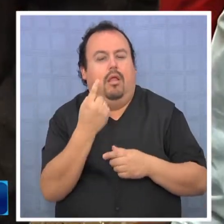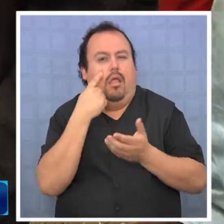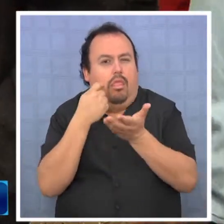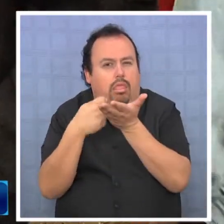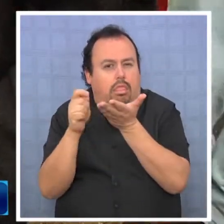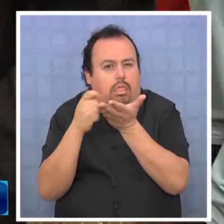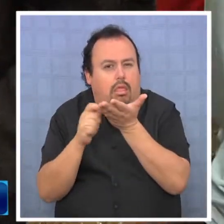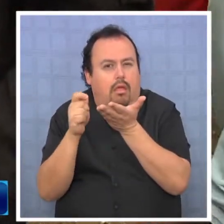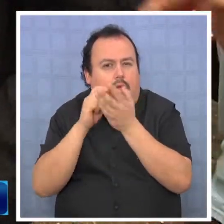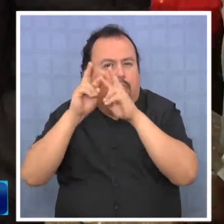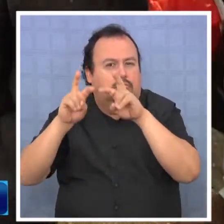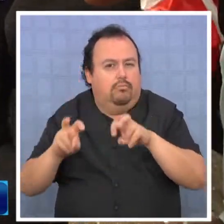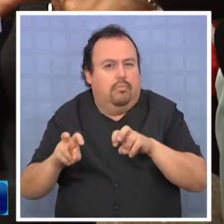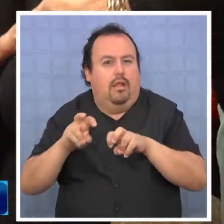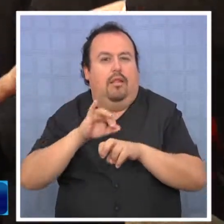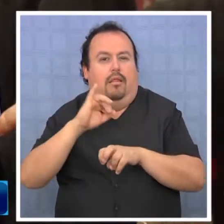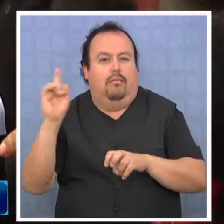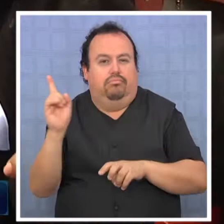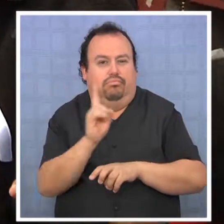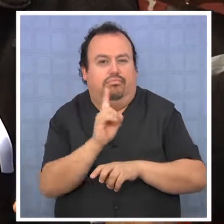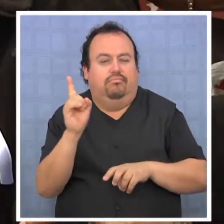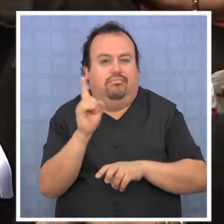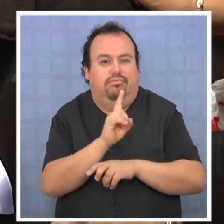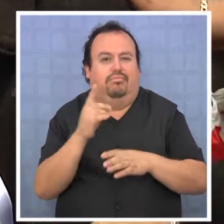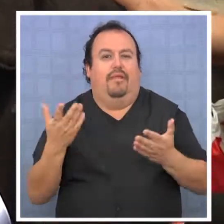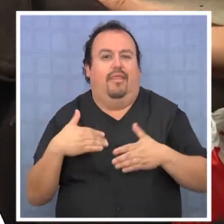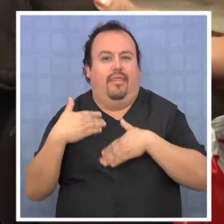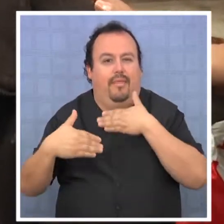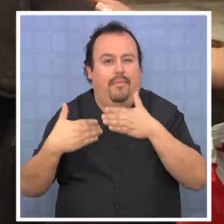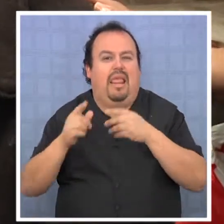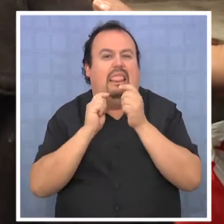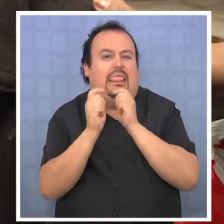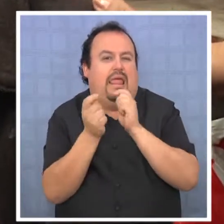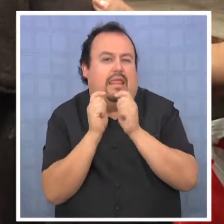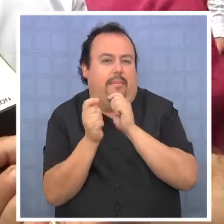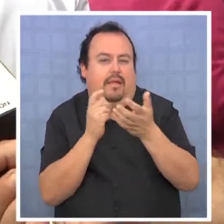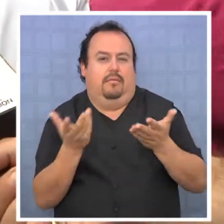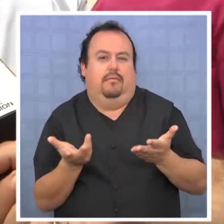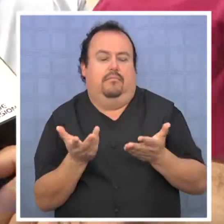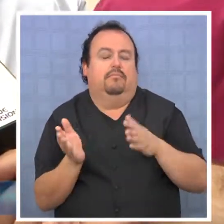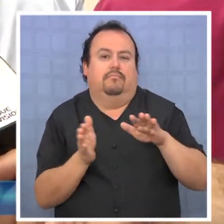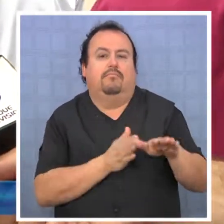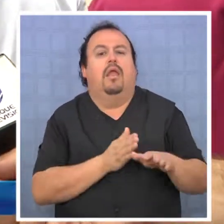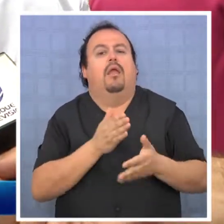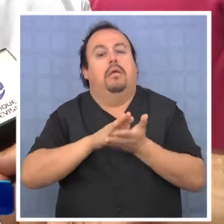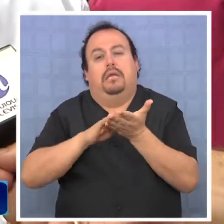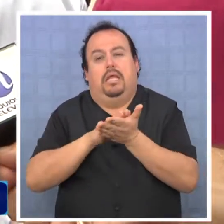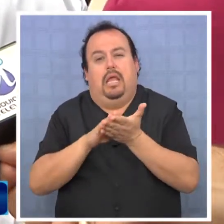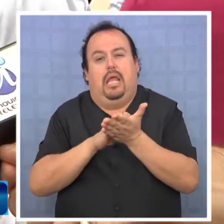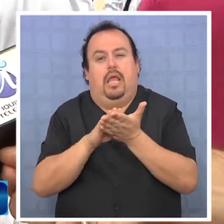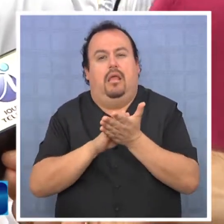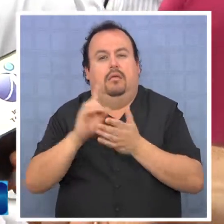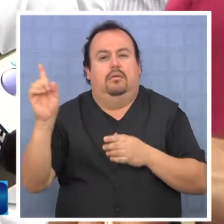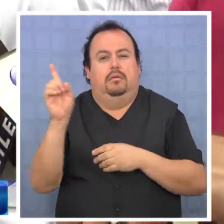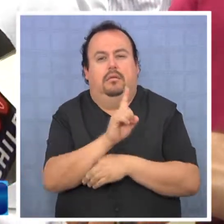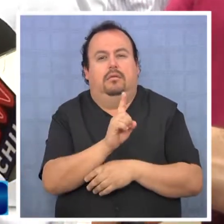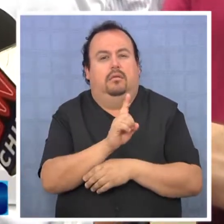que comienza su diagnóstico como tal en la salud primaria. Por ejemplo, alguien llegó ahí por